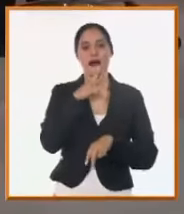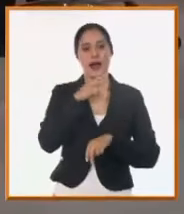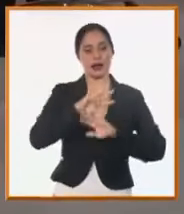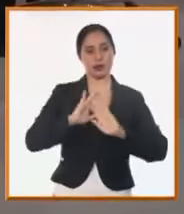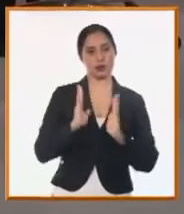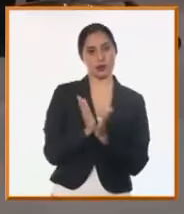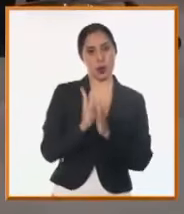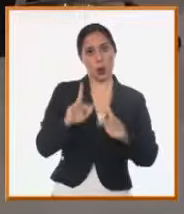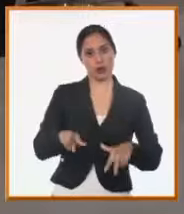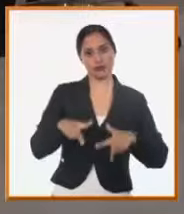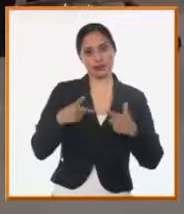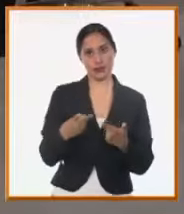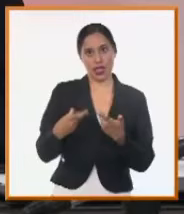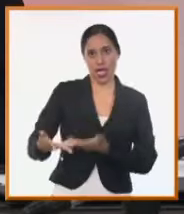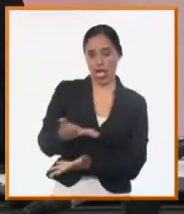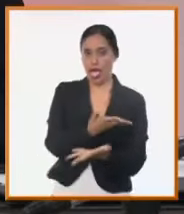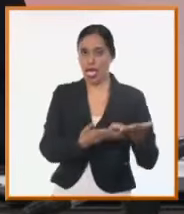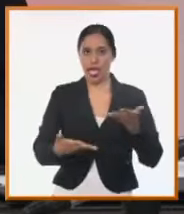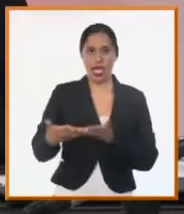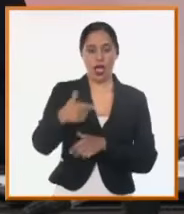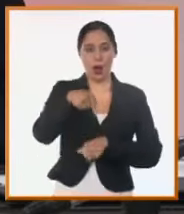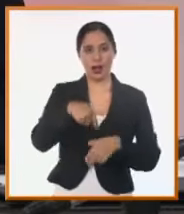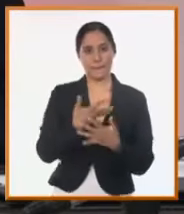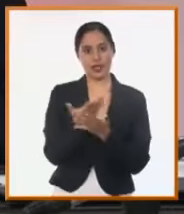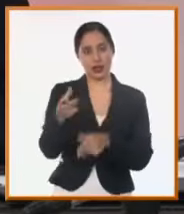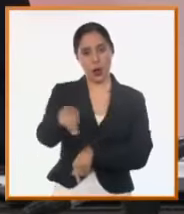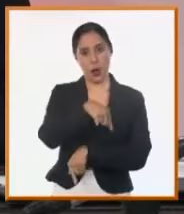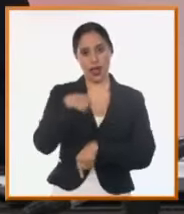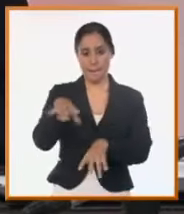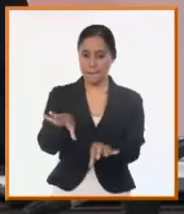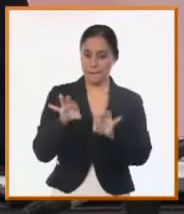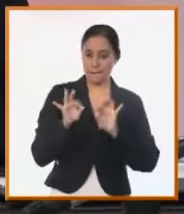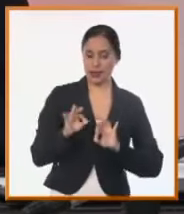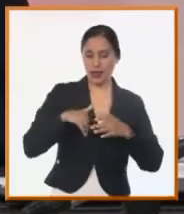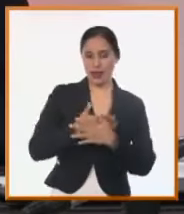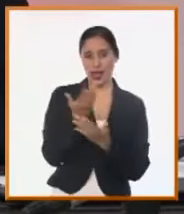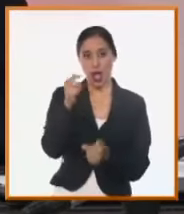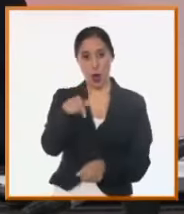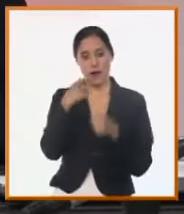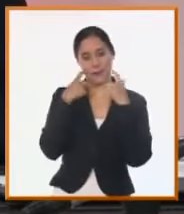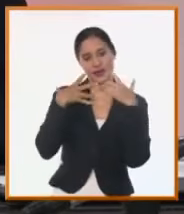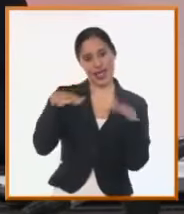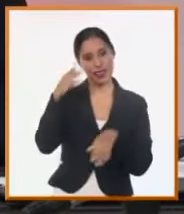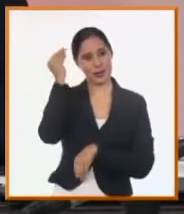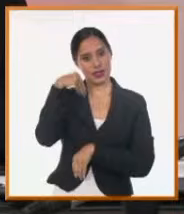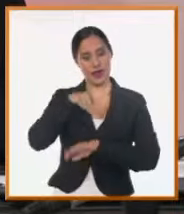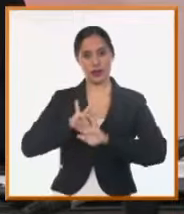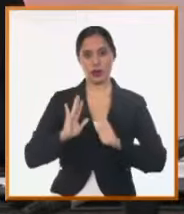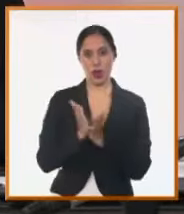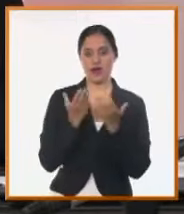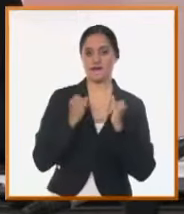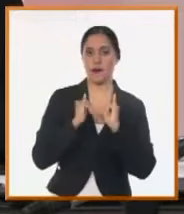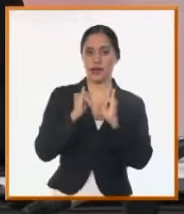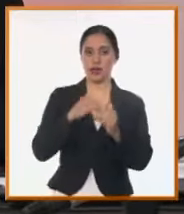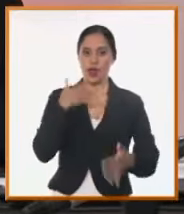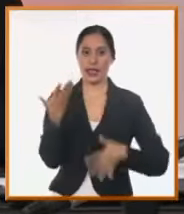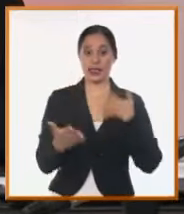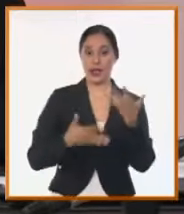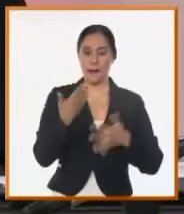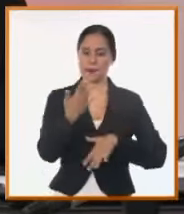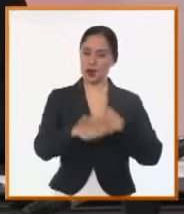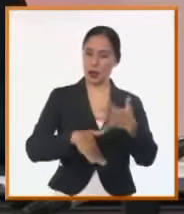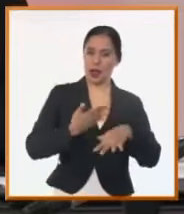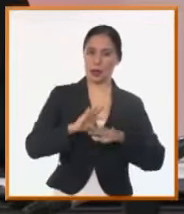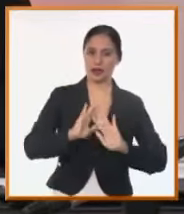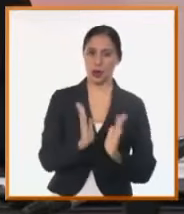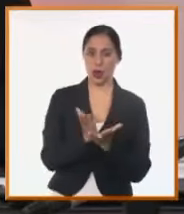nuevamente en nuestro espacio. A ustedes los invito a que nos acompañen para conocer más de la actividad, de los desafíos, de los problemas